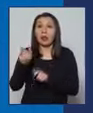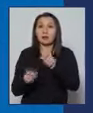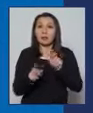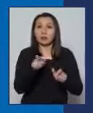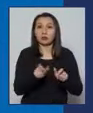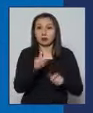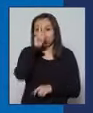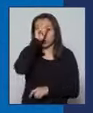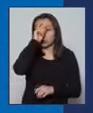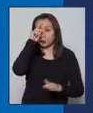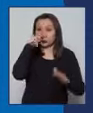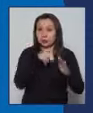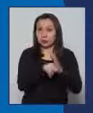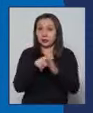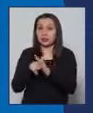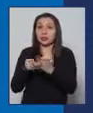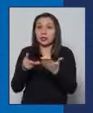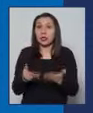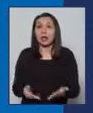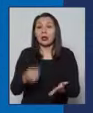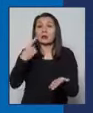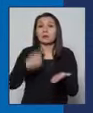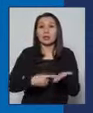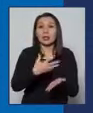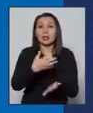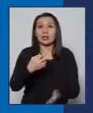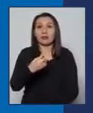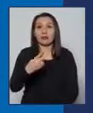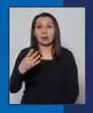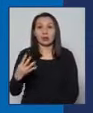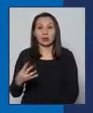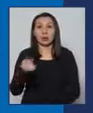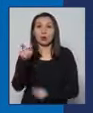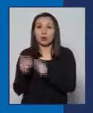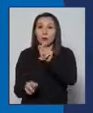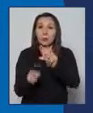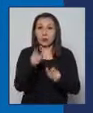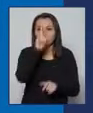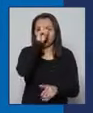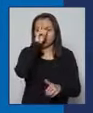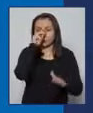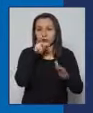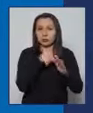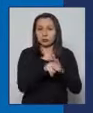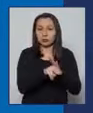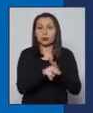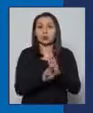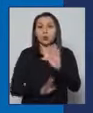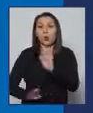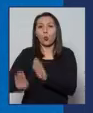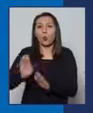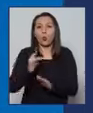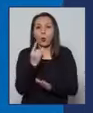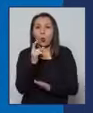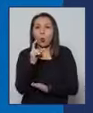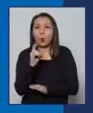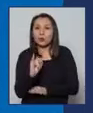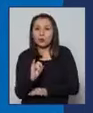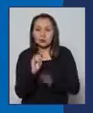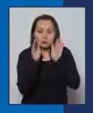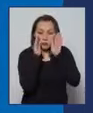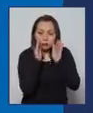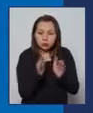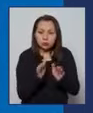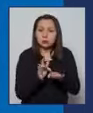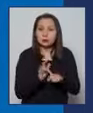hospitalizadas, podemos decir que se encuentran 1.524 personas hospitalizadas en unidades de cuidados intensivos, de